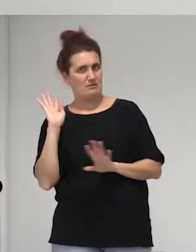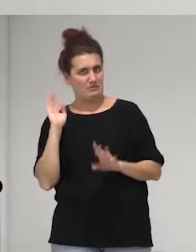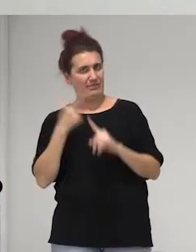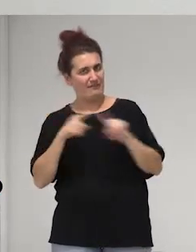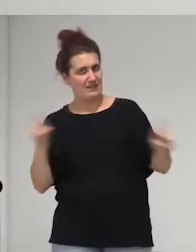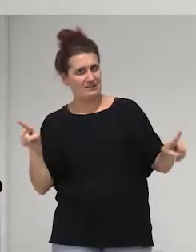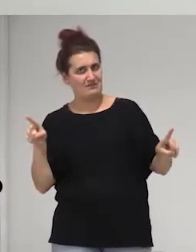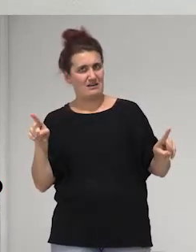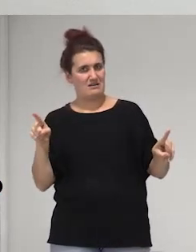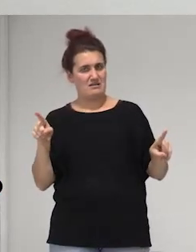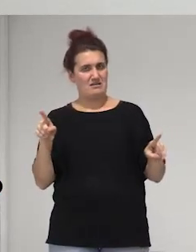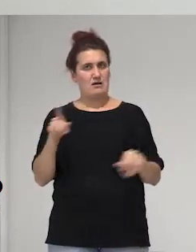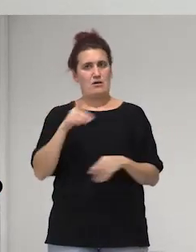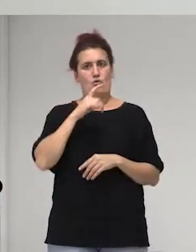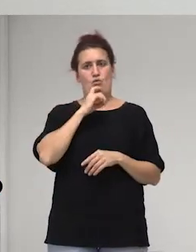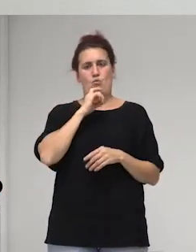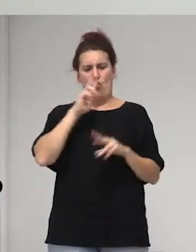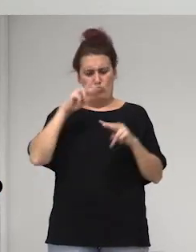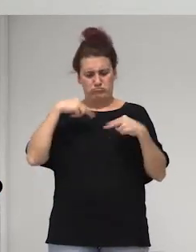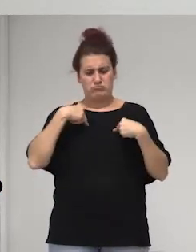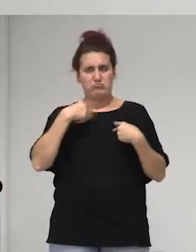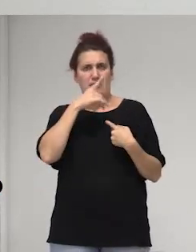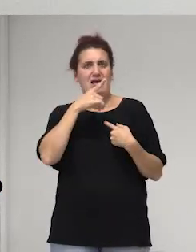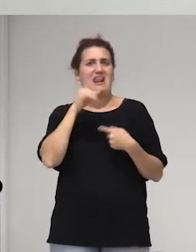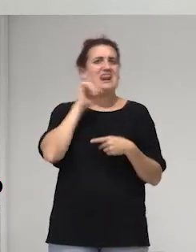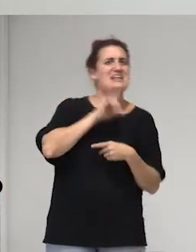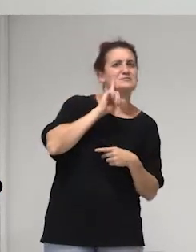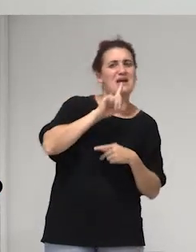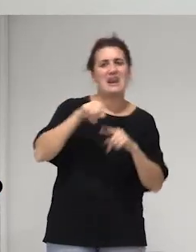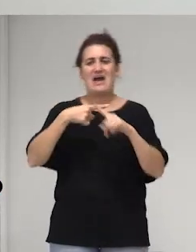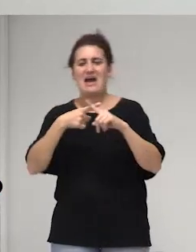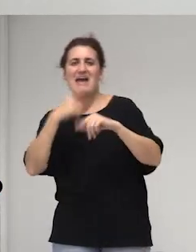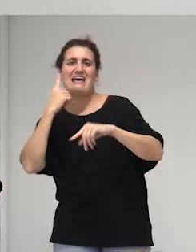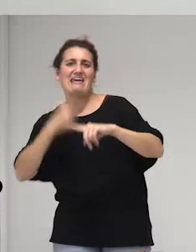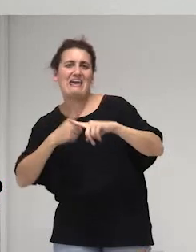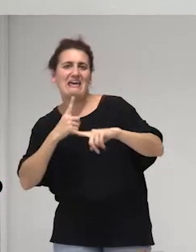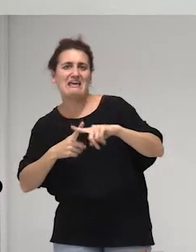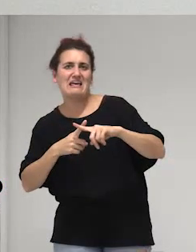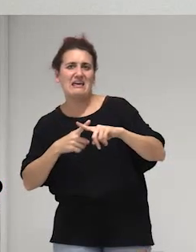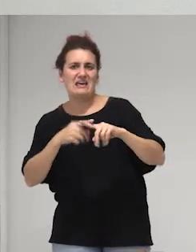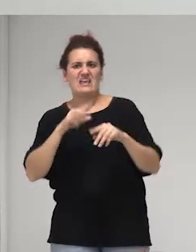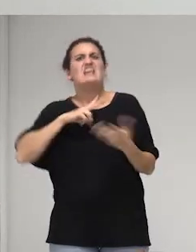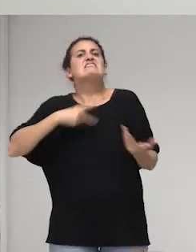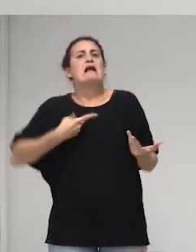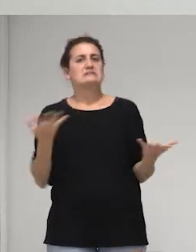y como puede ser que que lesbian and gay y bueno y trans